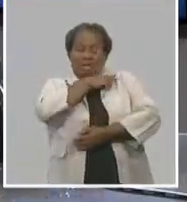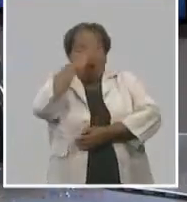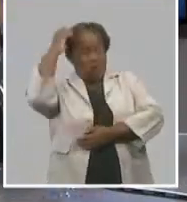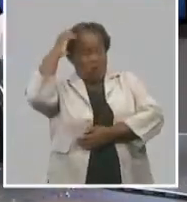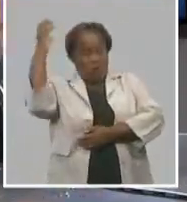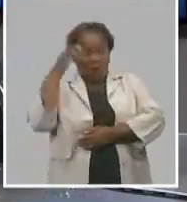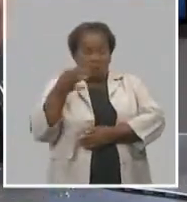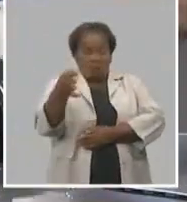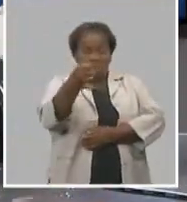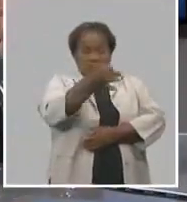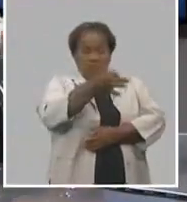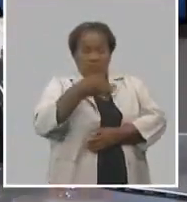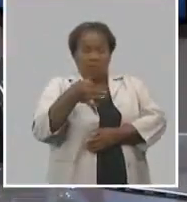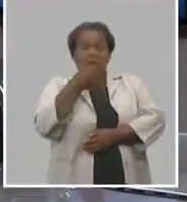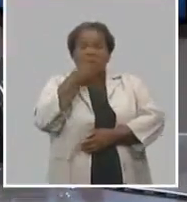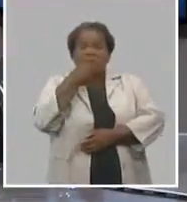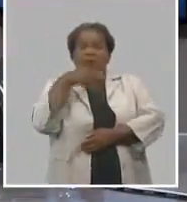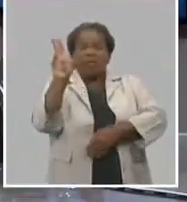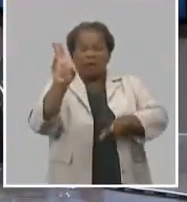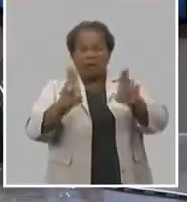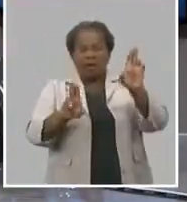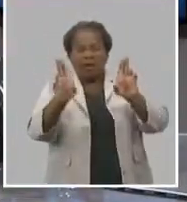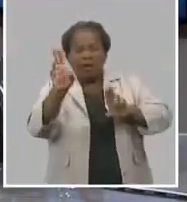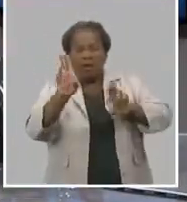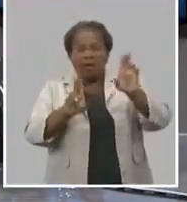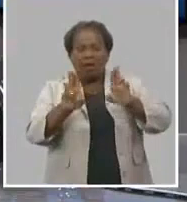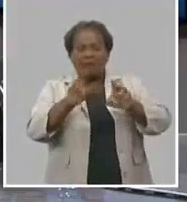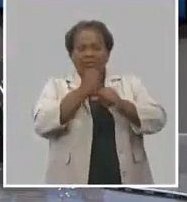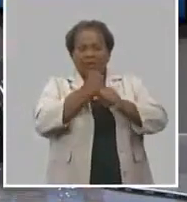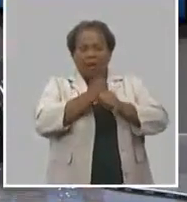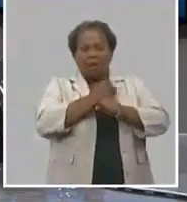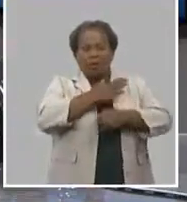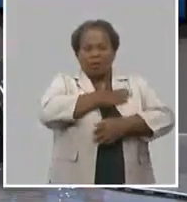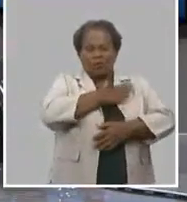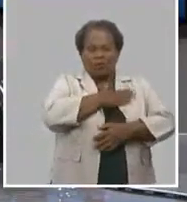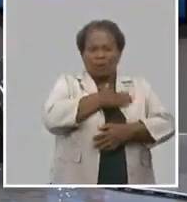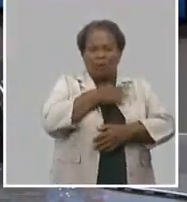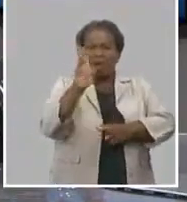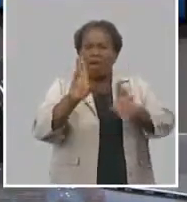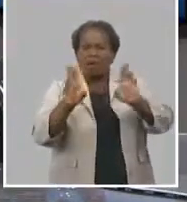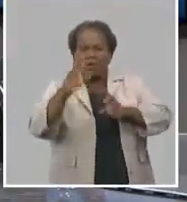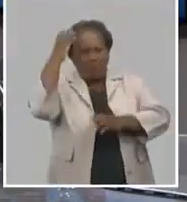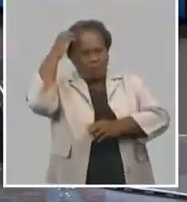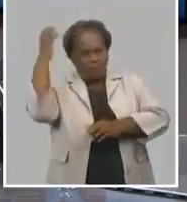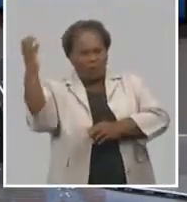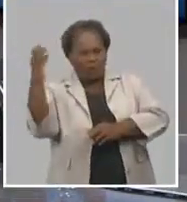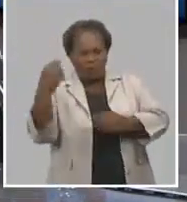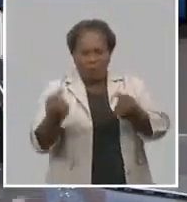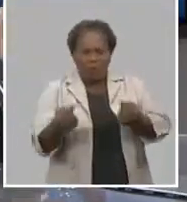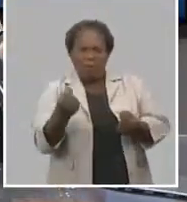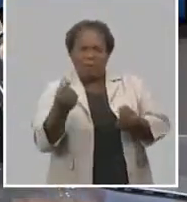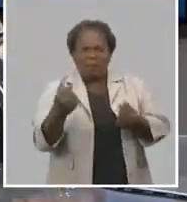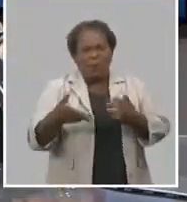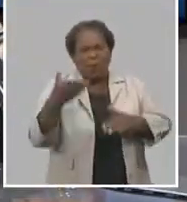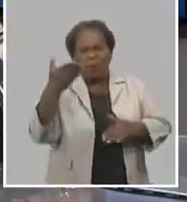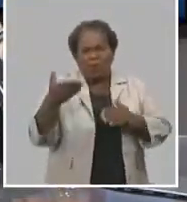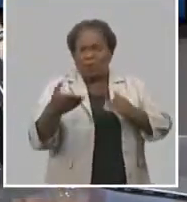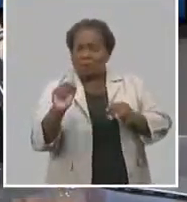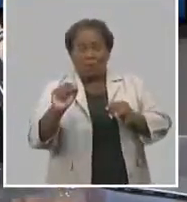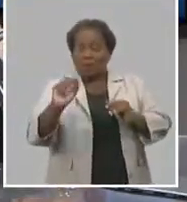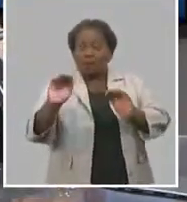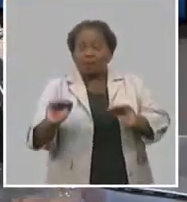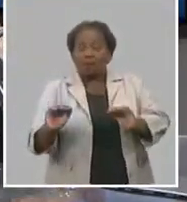para que puedan concertar acuerdos con los trabajadores por cuenta propia de los precios que